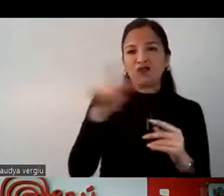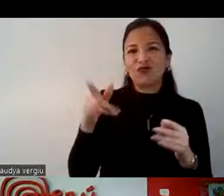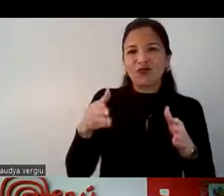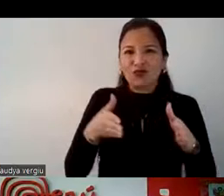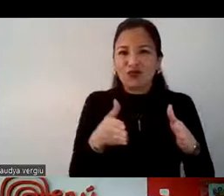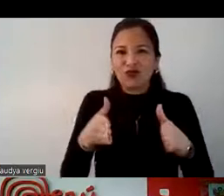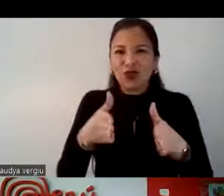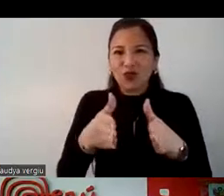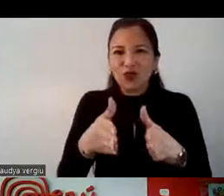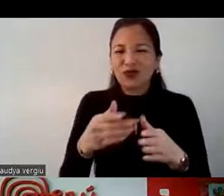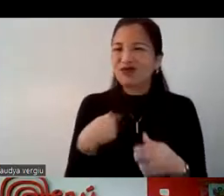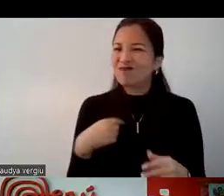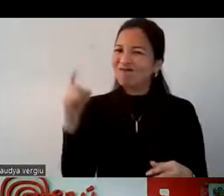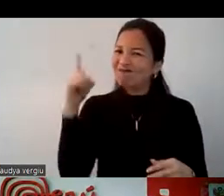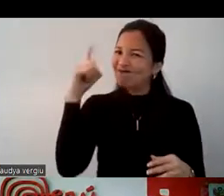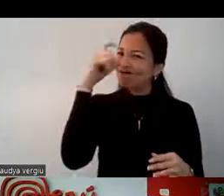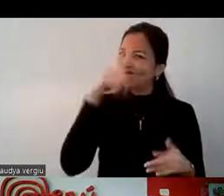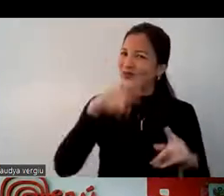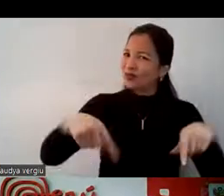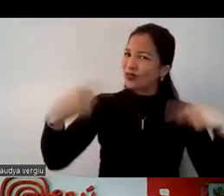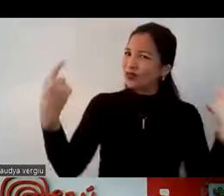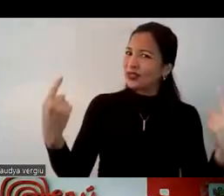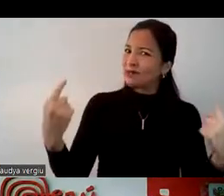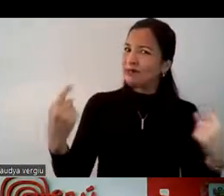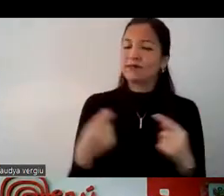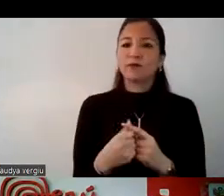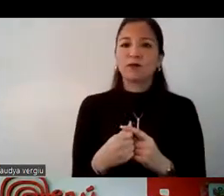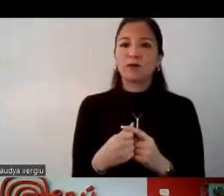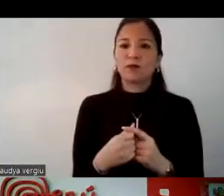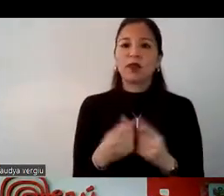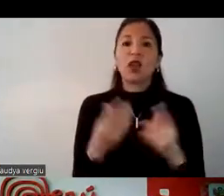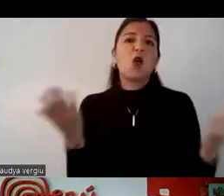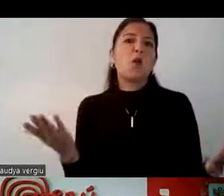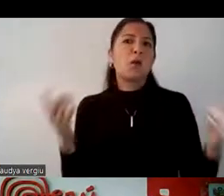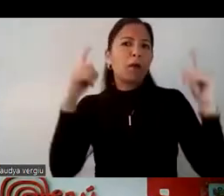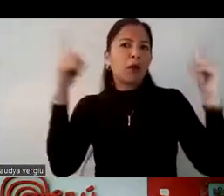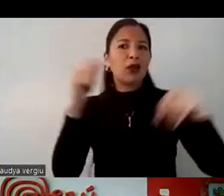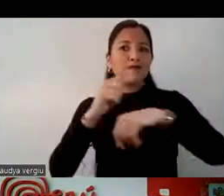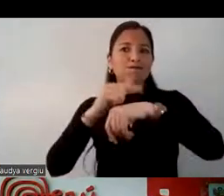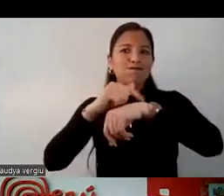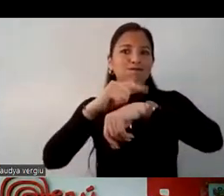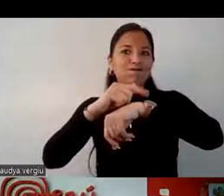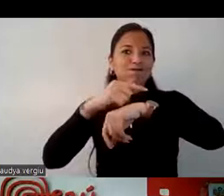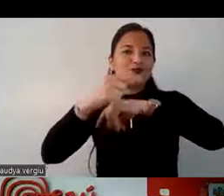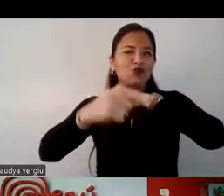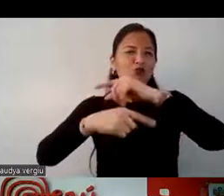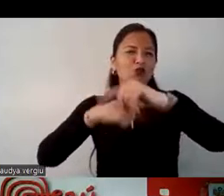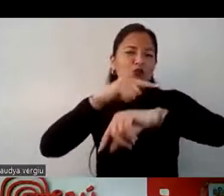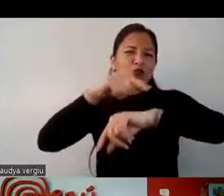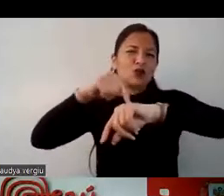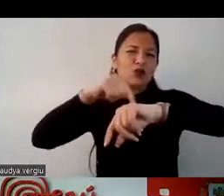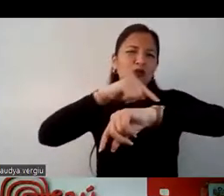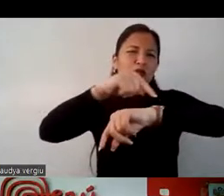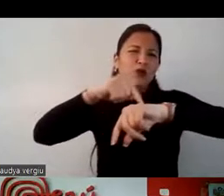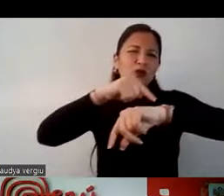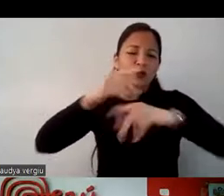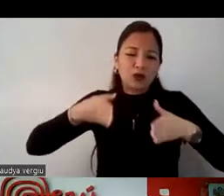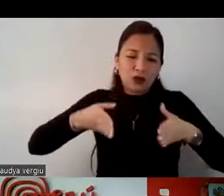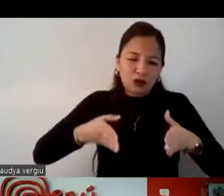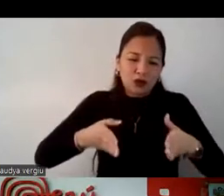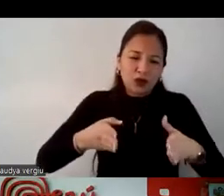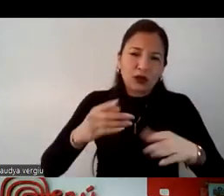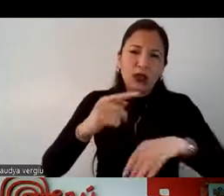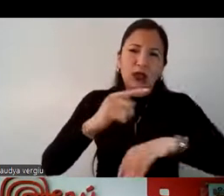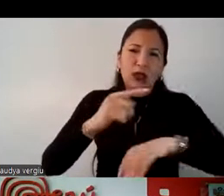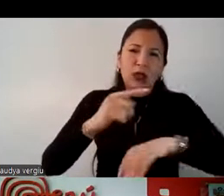transporte terrestre hasta la frontera, y esto porque son muchas horas de viaje en transporte terrestre. Puede demorar